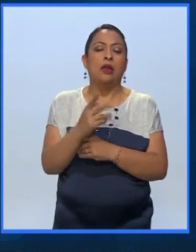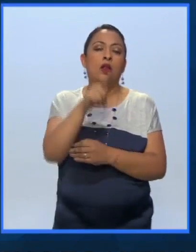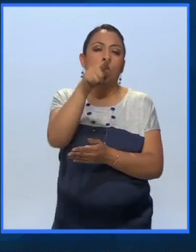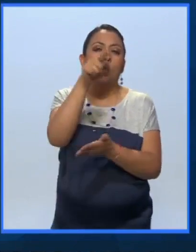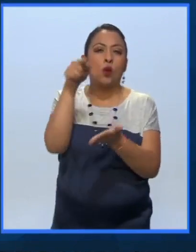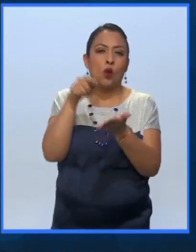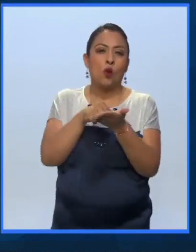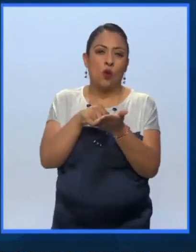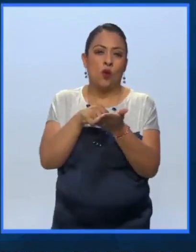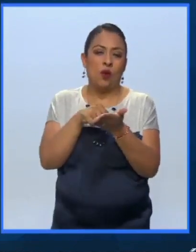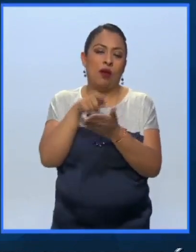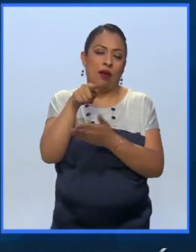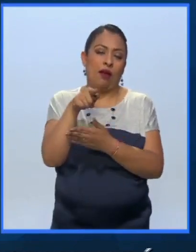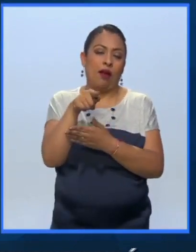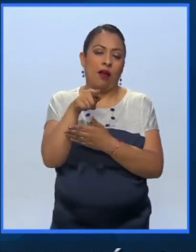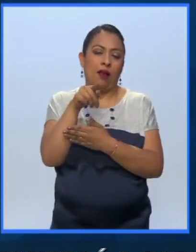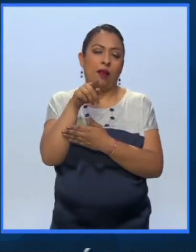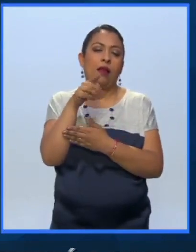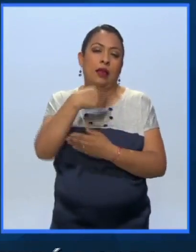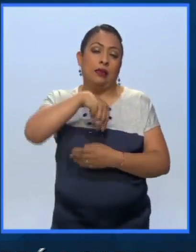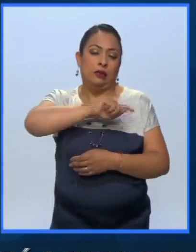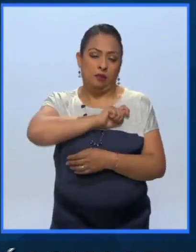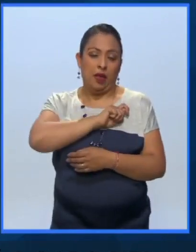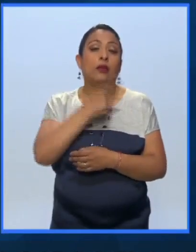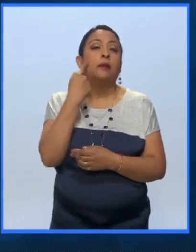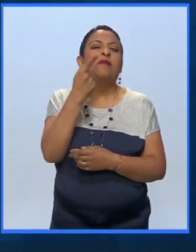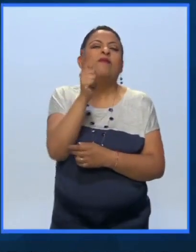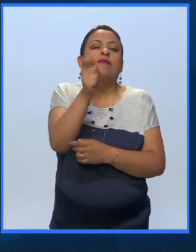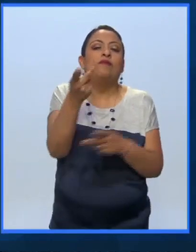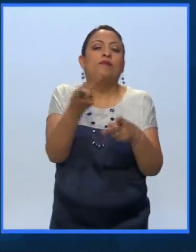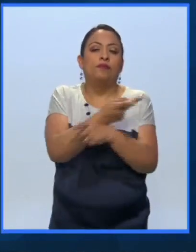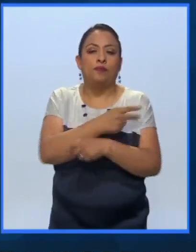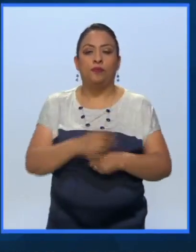del País Vasco y bueno, de toda España. Vamos a ver qué pasó.